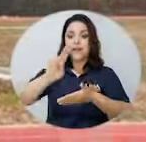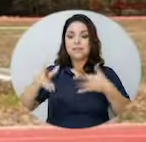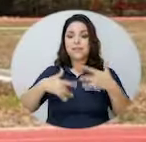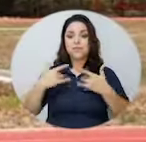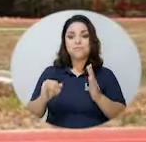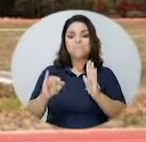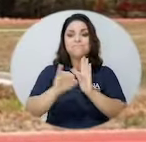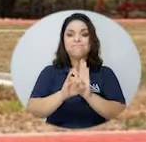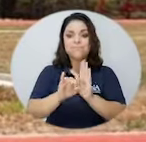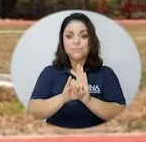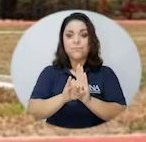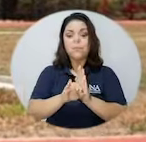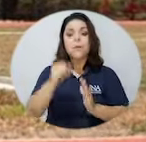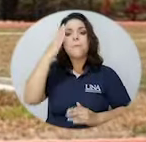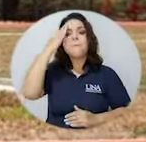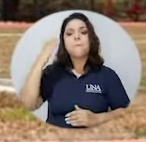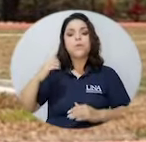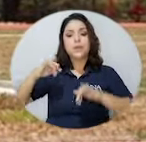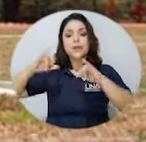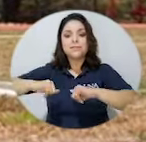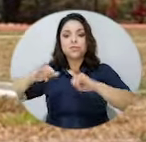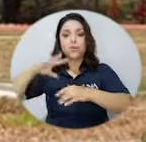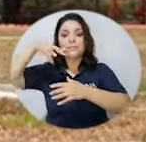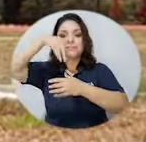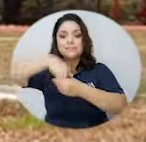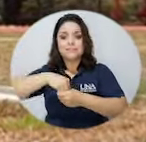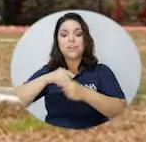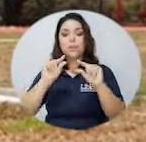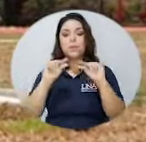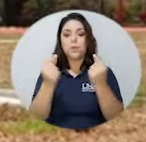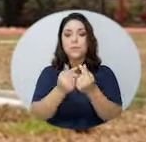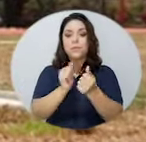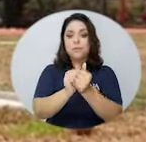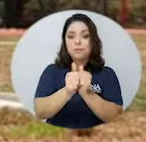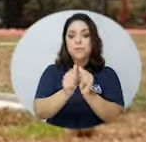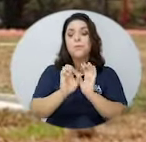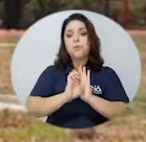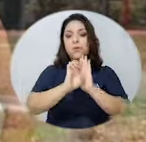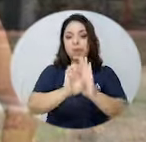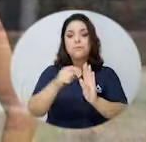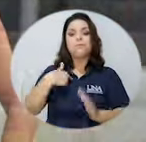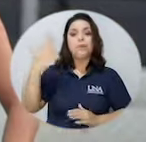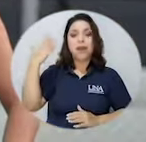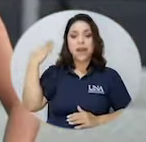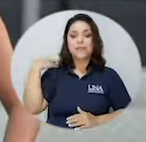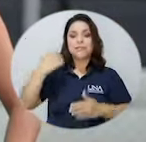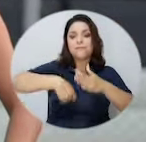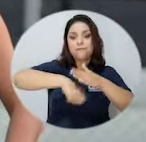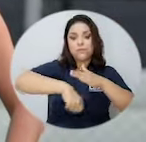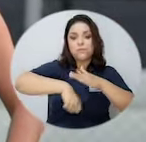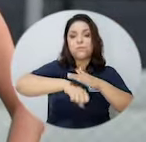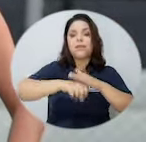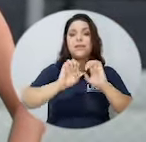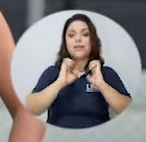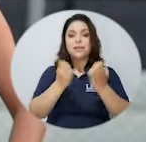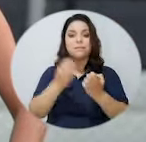he identificado por estar en grupos deportivos. Un ejemplo es, por ejemplo, que subo en el equipo de futsal a